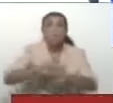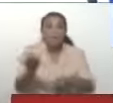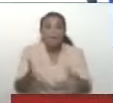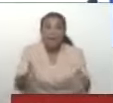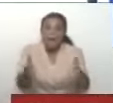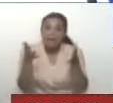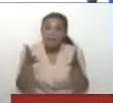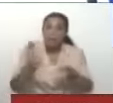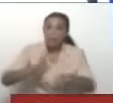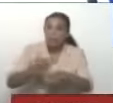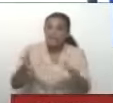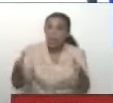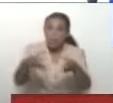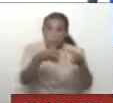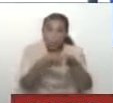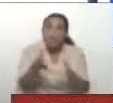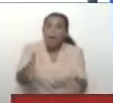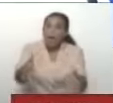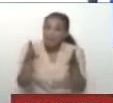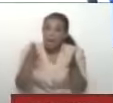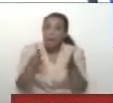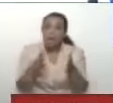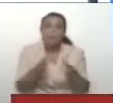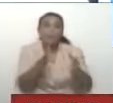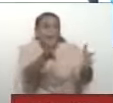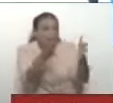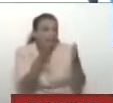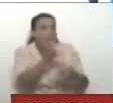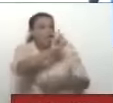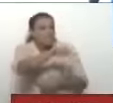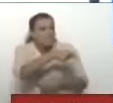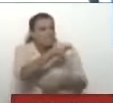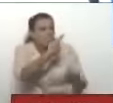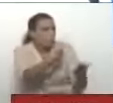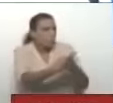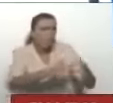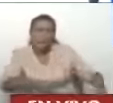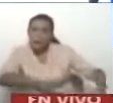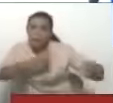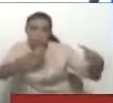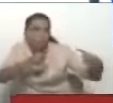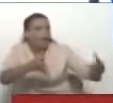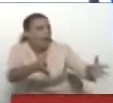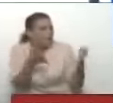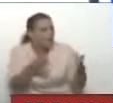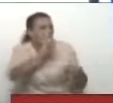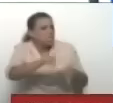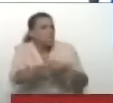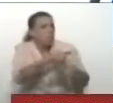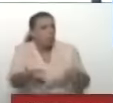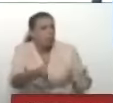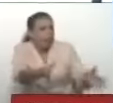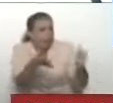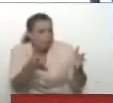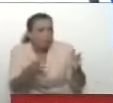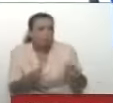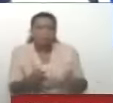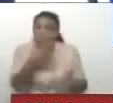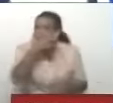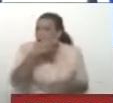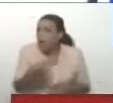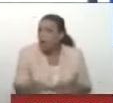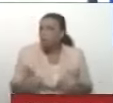gana, y vamos a ganar por las buenas o por las malas frente a cualquier invento de esta gente. sencillo el concepto, ¿verdad?